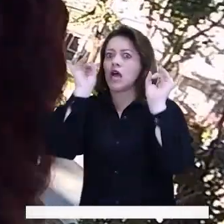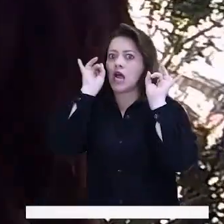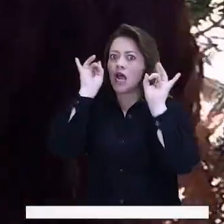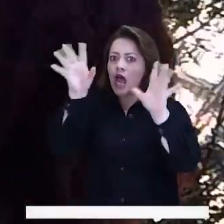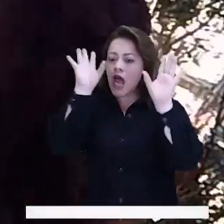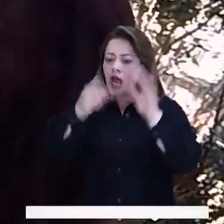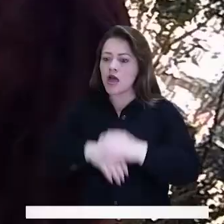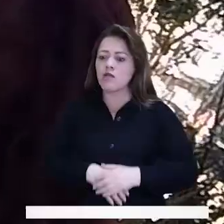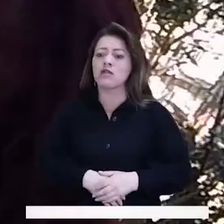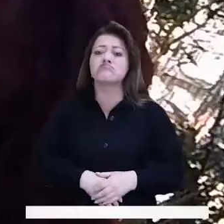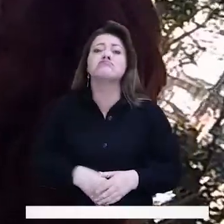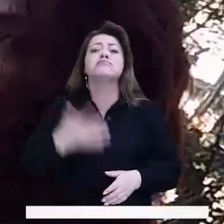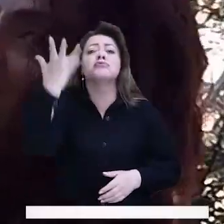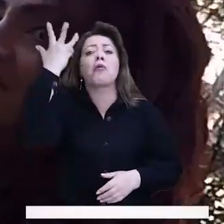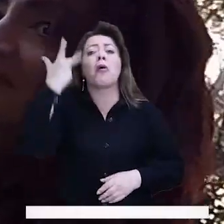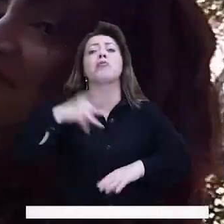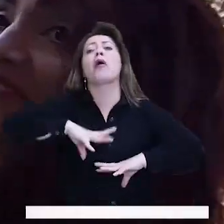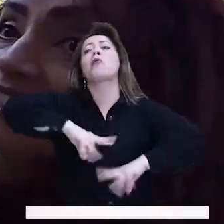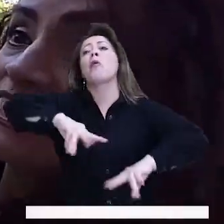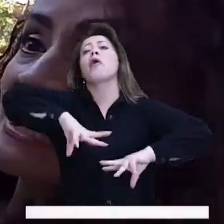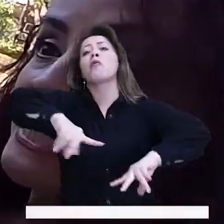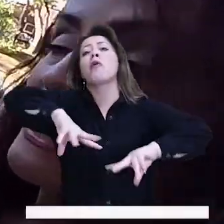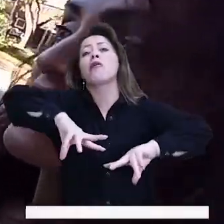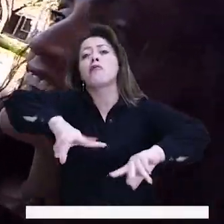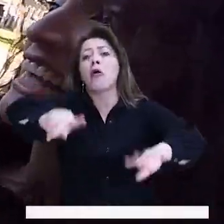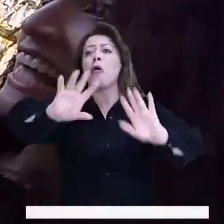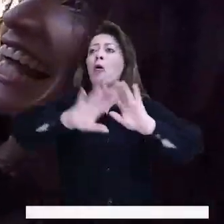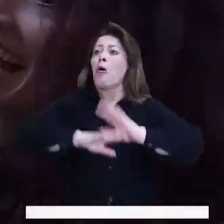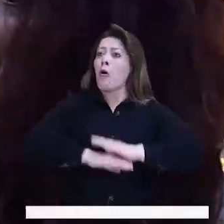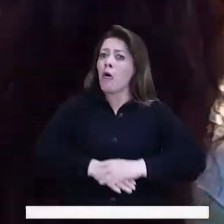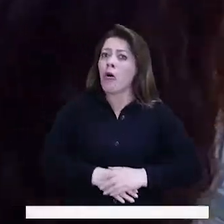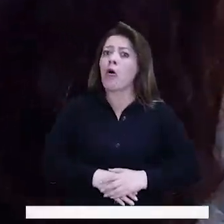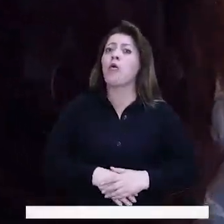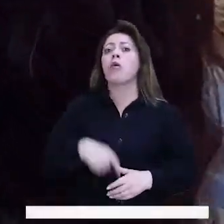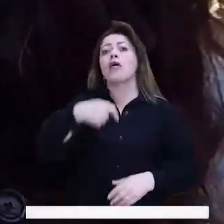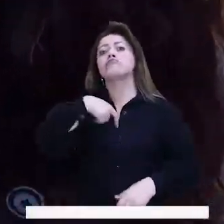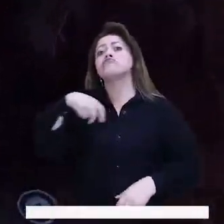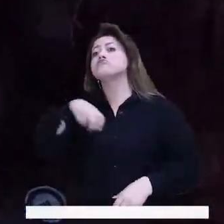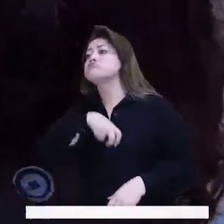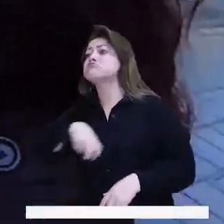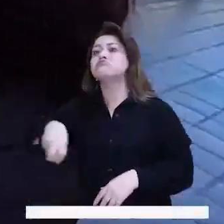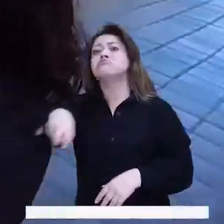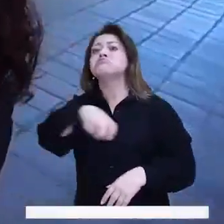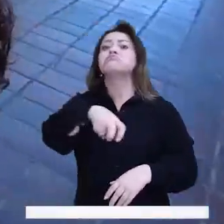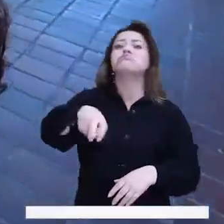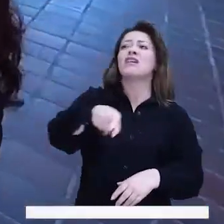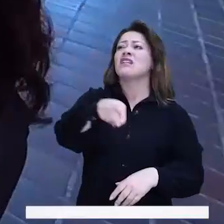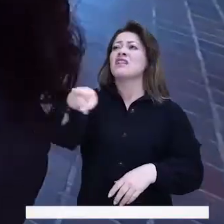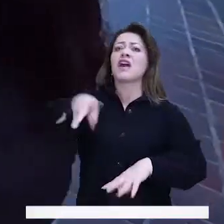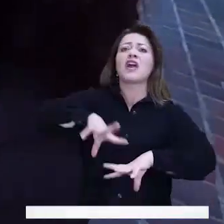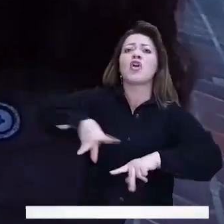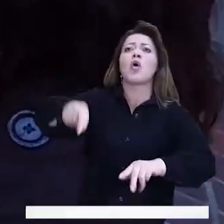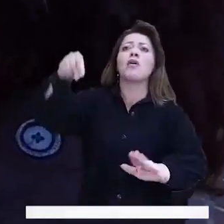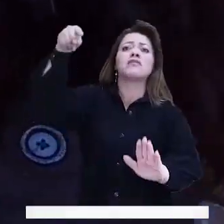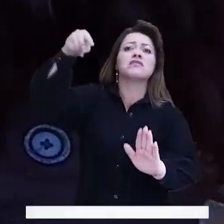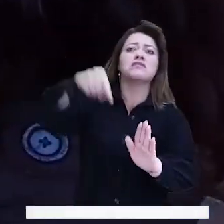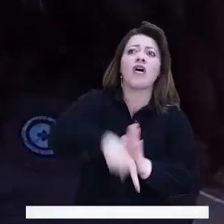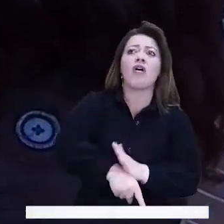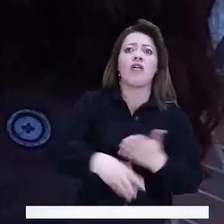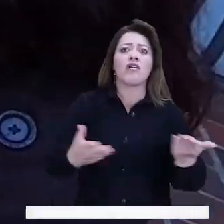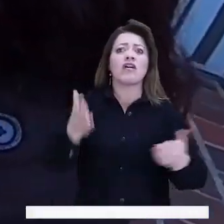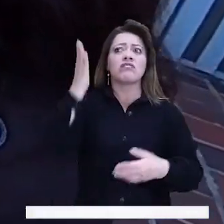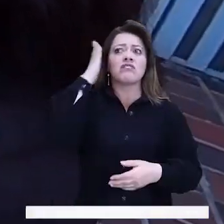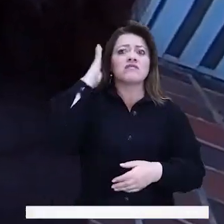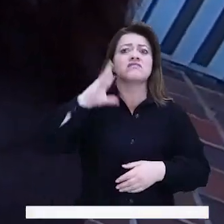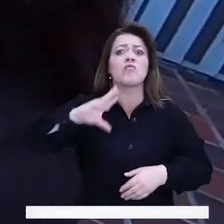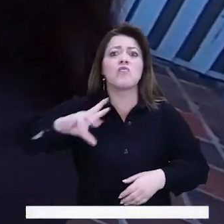Terrible. Terrible. cada rato, robando. Cada rato robaron, que salió uno aquí con gorro, que el otro, que atracaron,